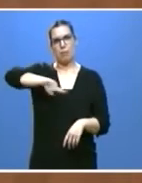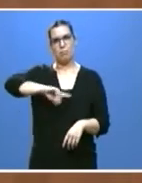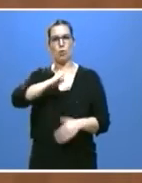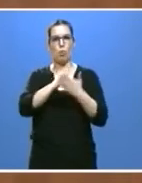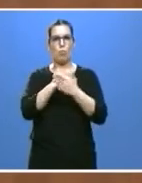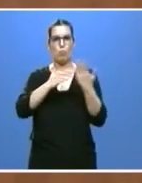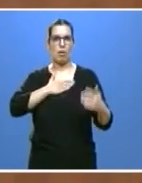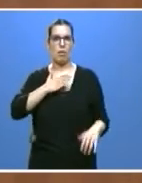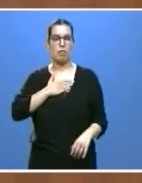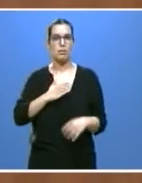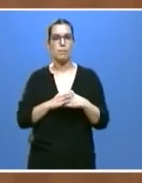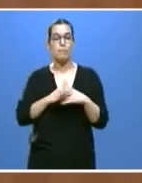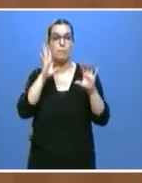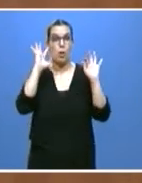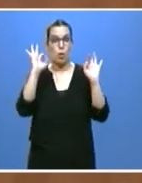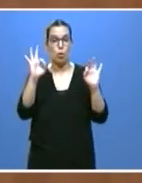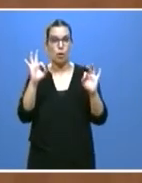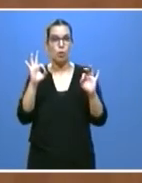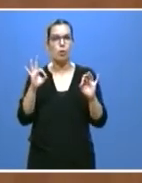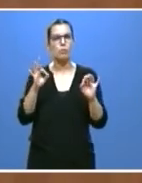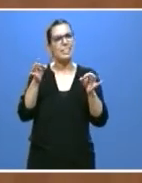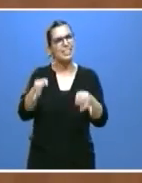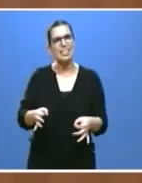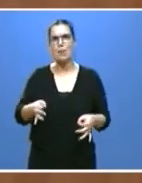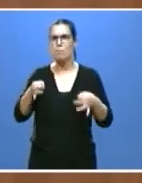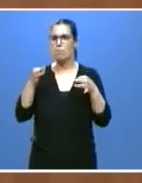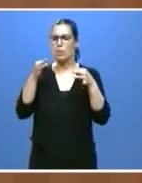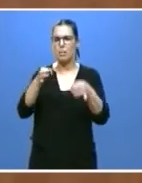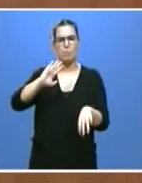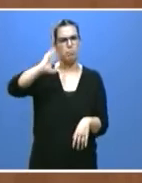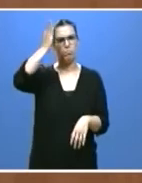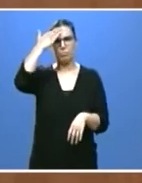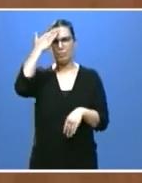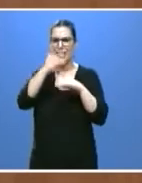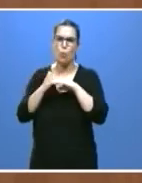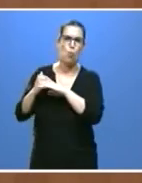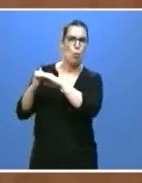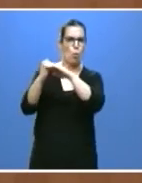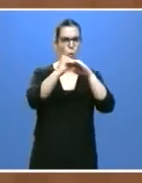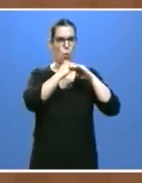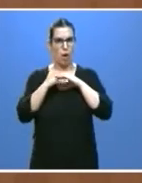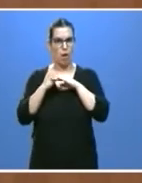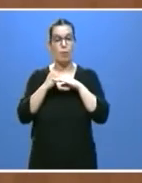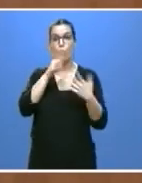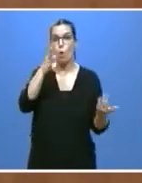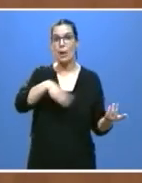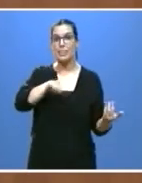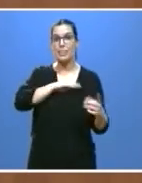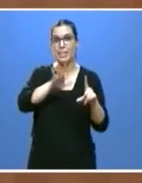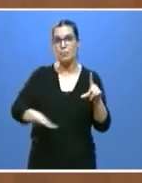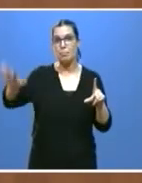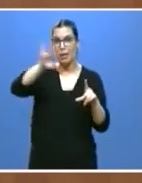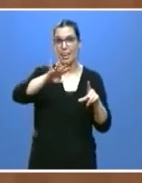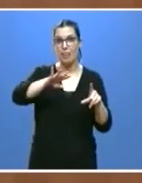ámbito por supuesto siempre desde el esencial principio de igualdad de trato porque en España ningún